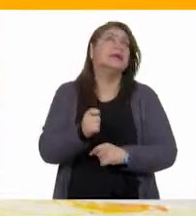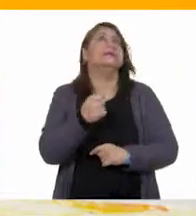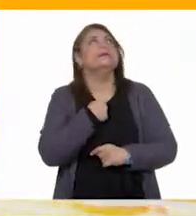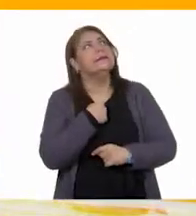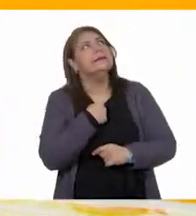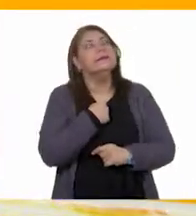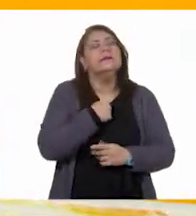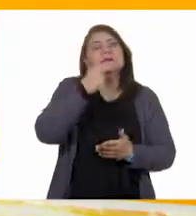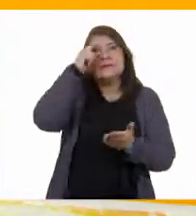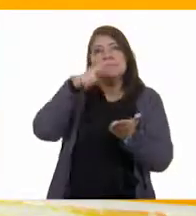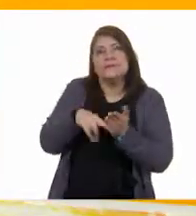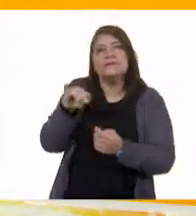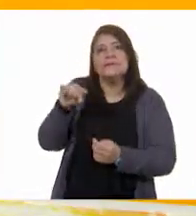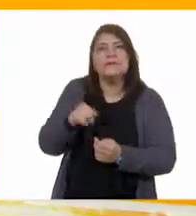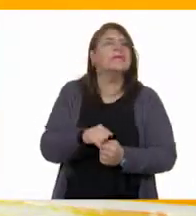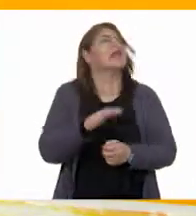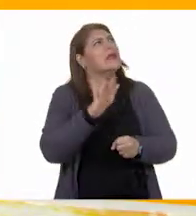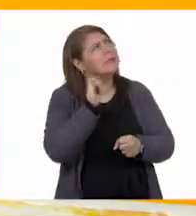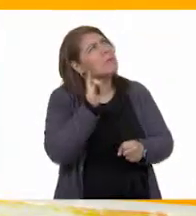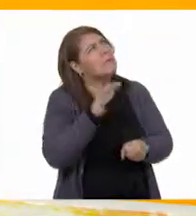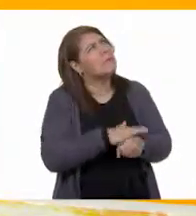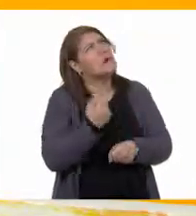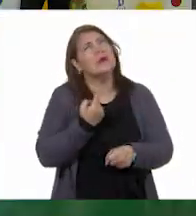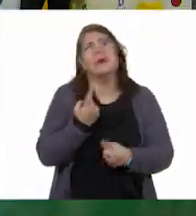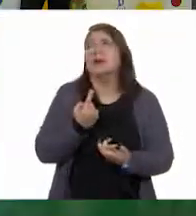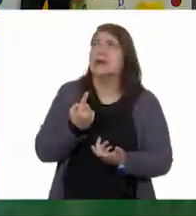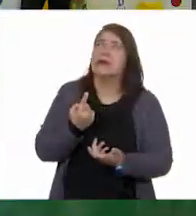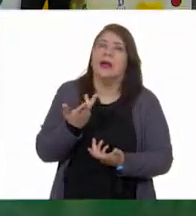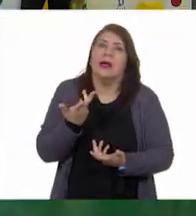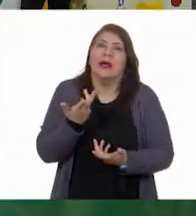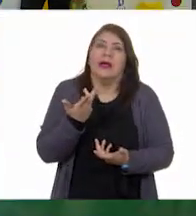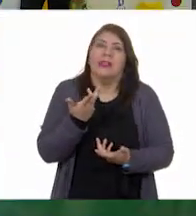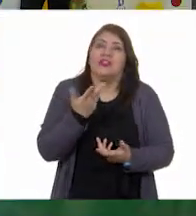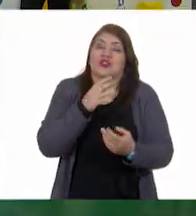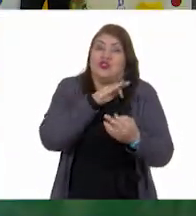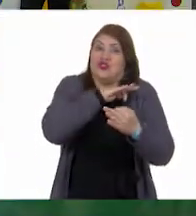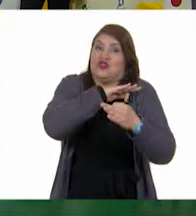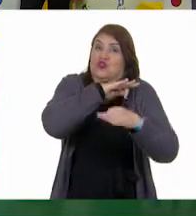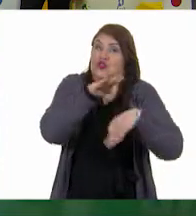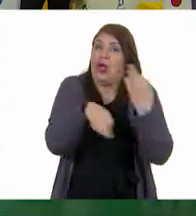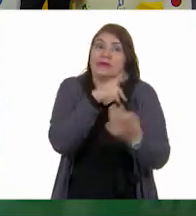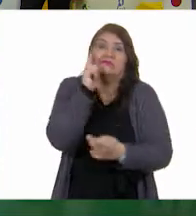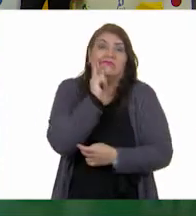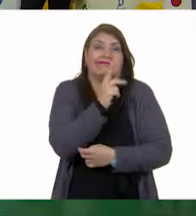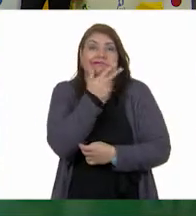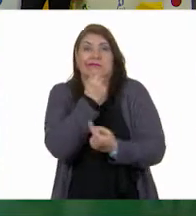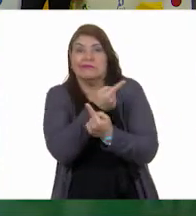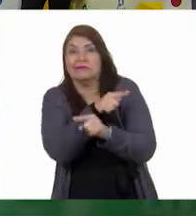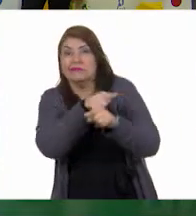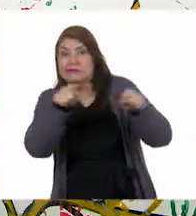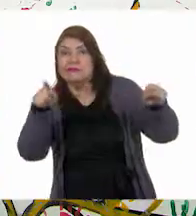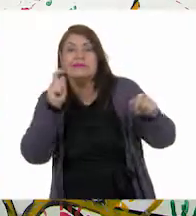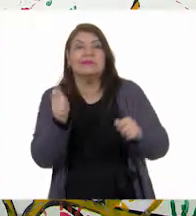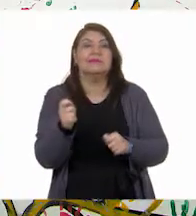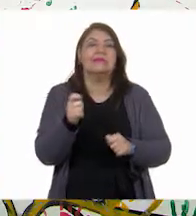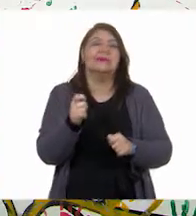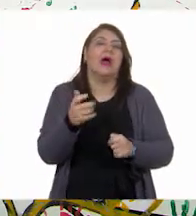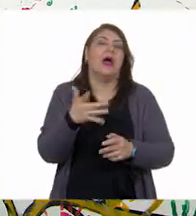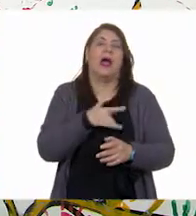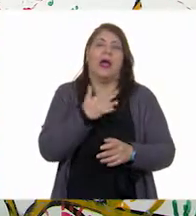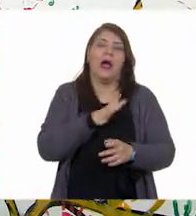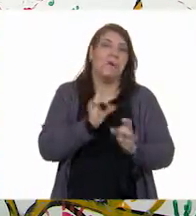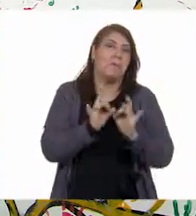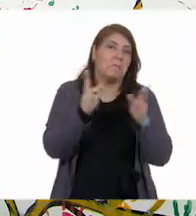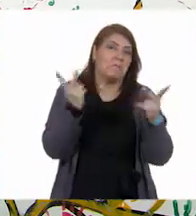que sí. Sí. Porque creo que todas y todos hemos vivido algo parecido. Sí, por